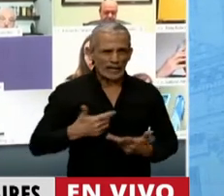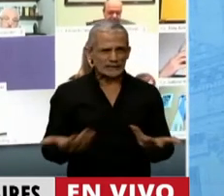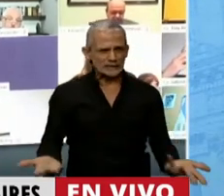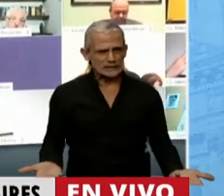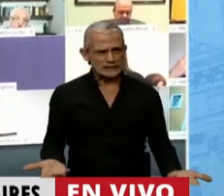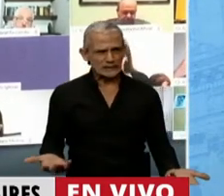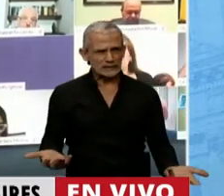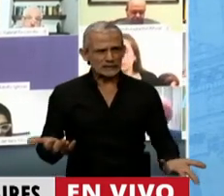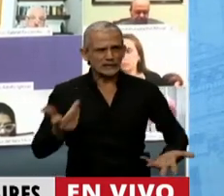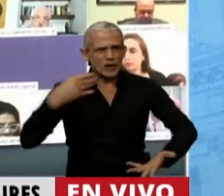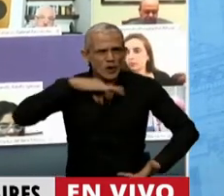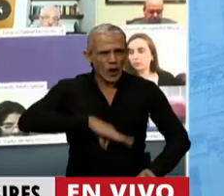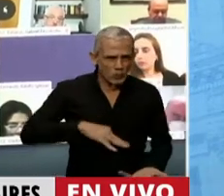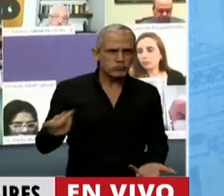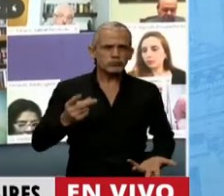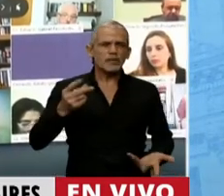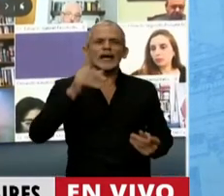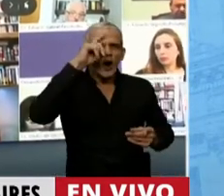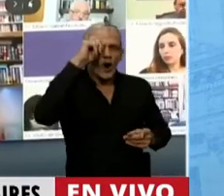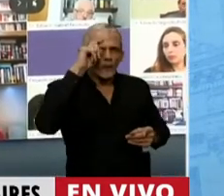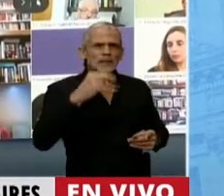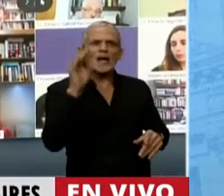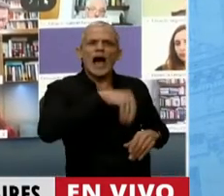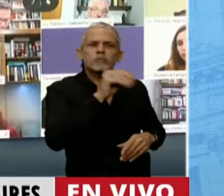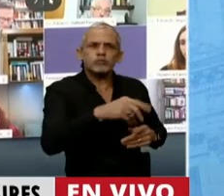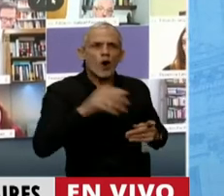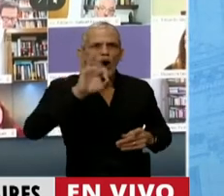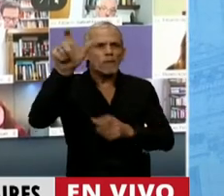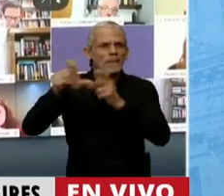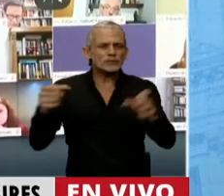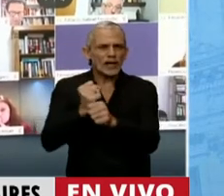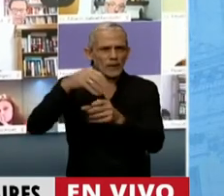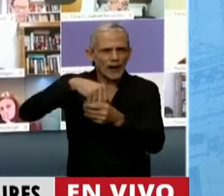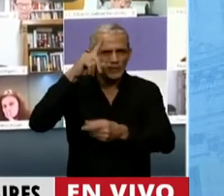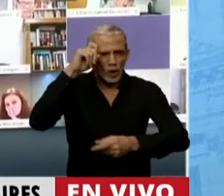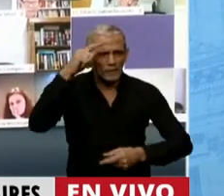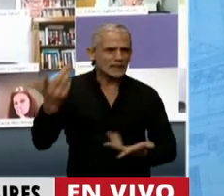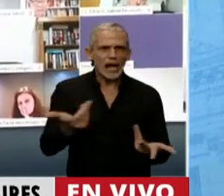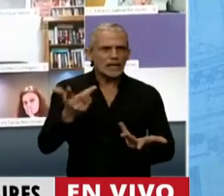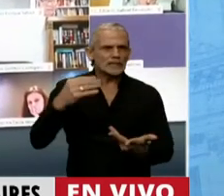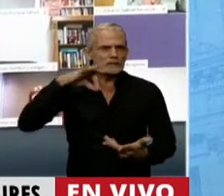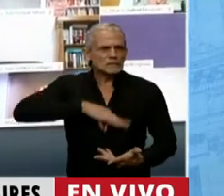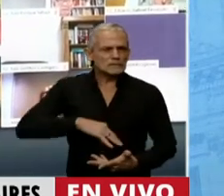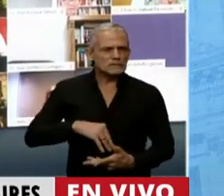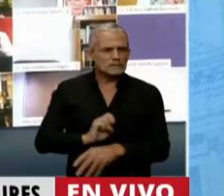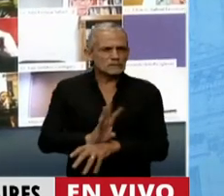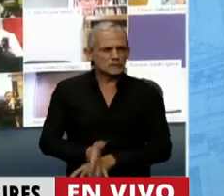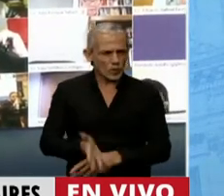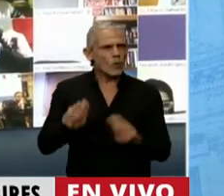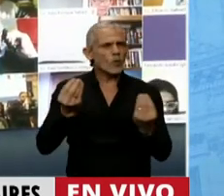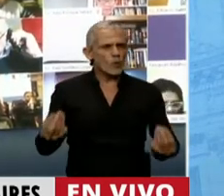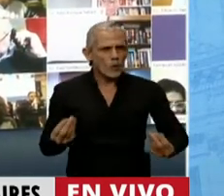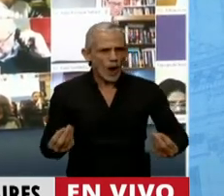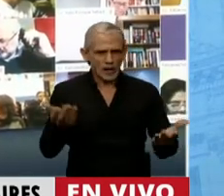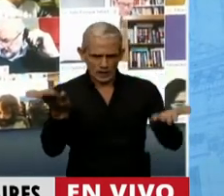primero, si la falta de camas o la falta de personal de salud para atender a los